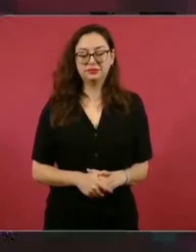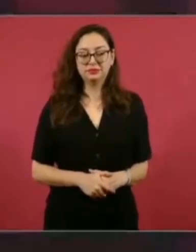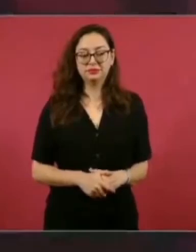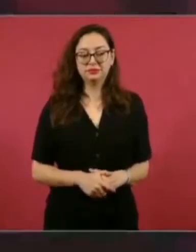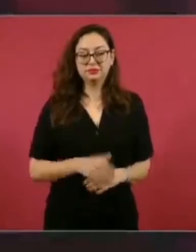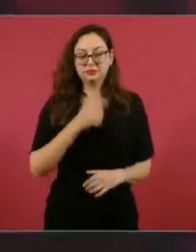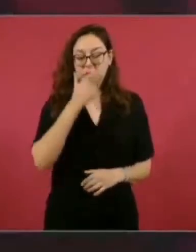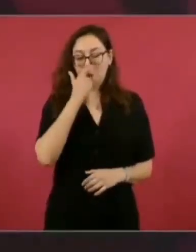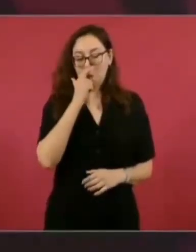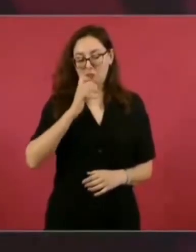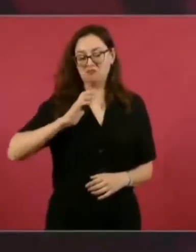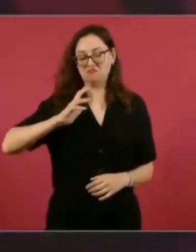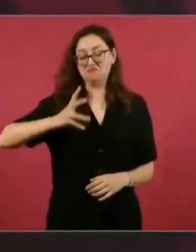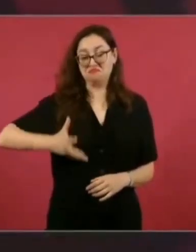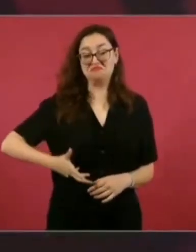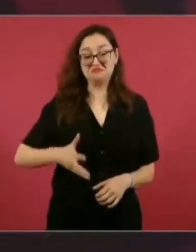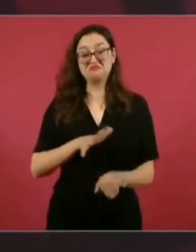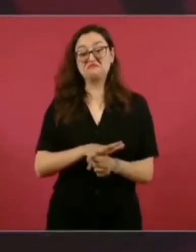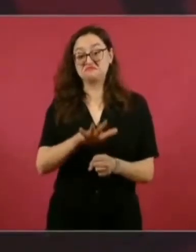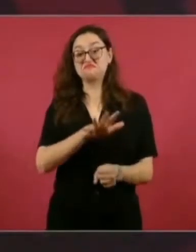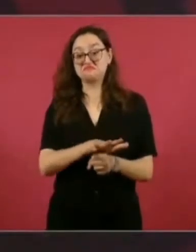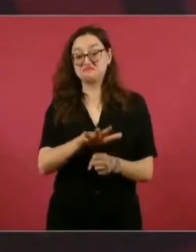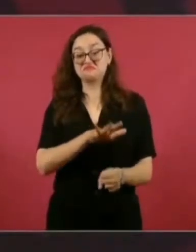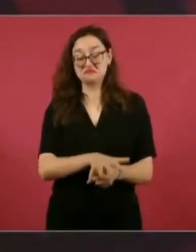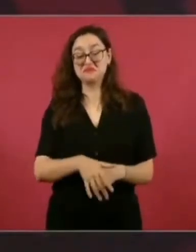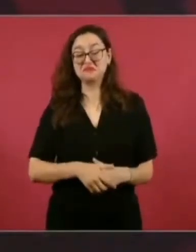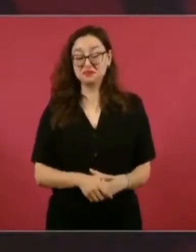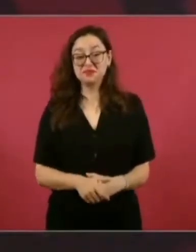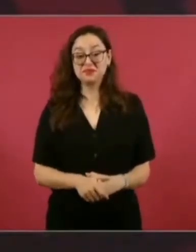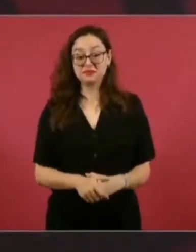el orgullo que me produce eso, porque